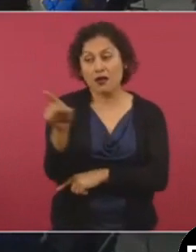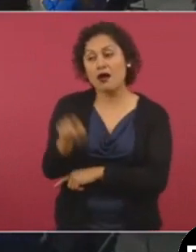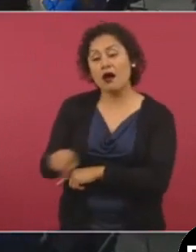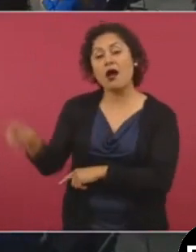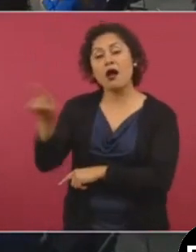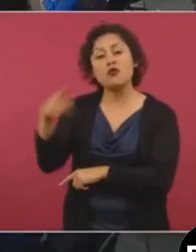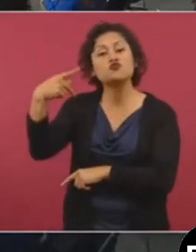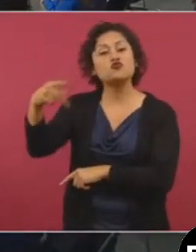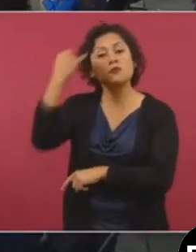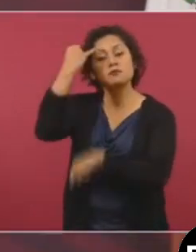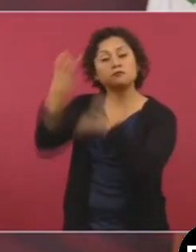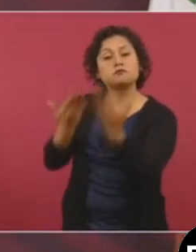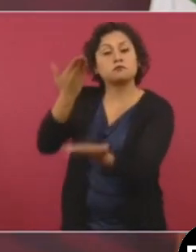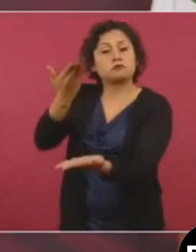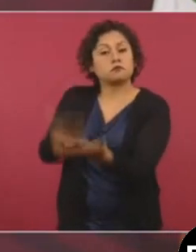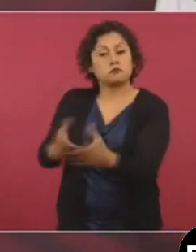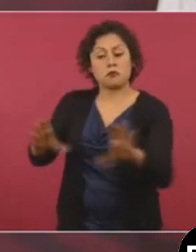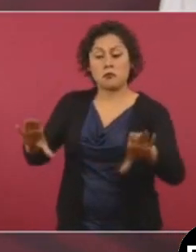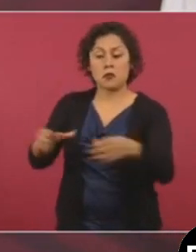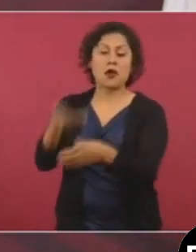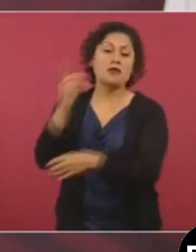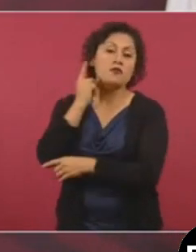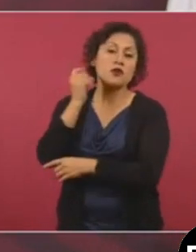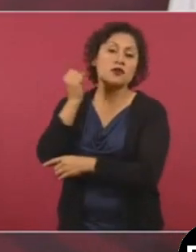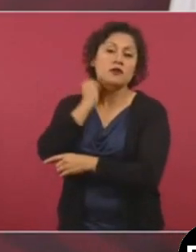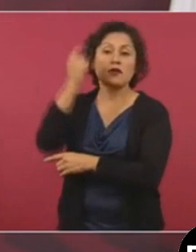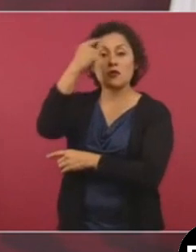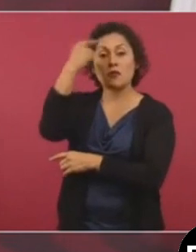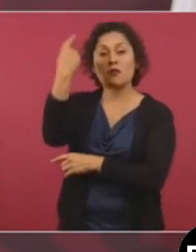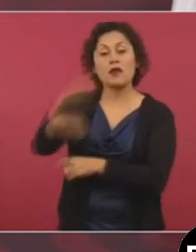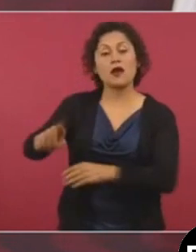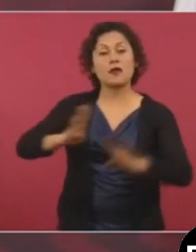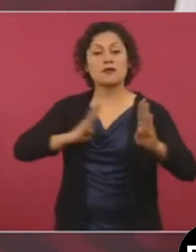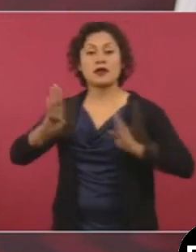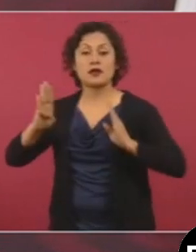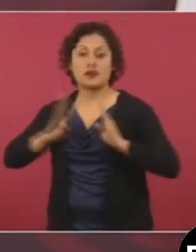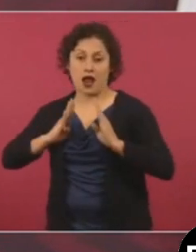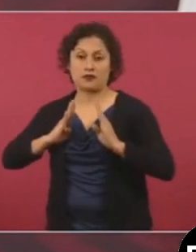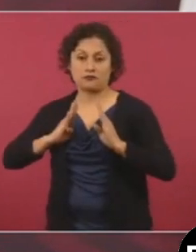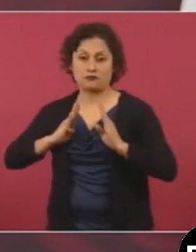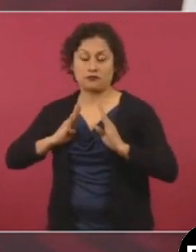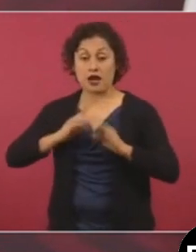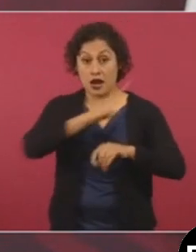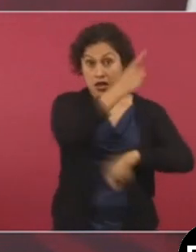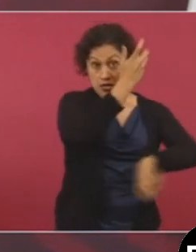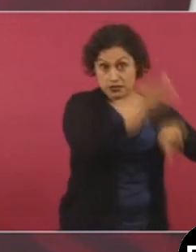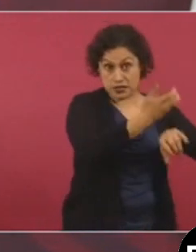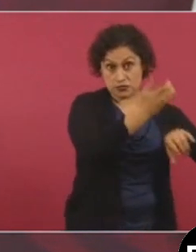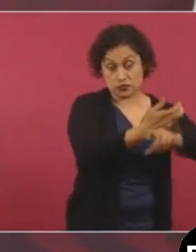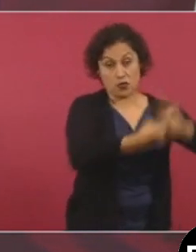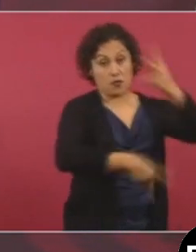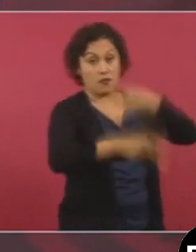Congreso para que intervengan las Fuerzas Armadas de Estados Unidos en nuestro